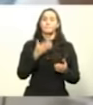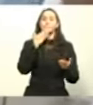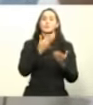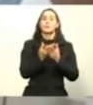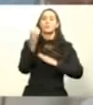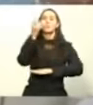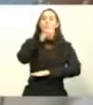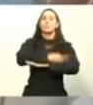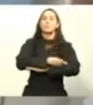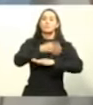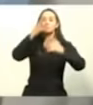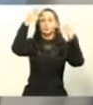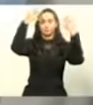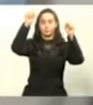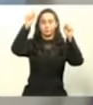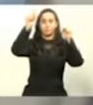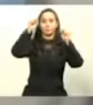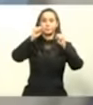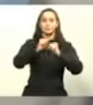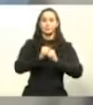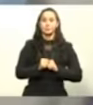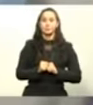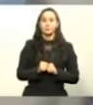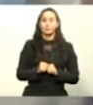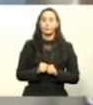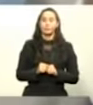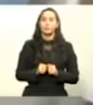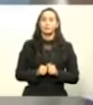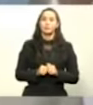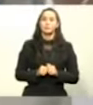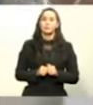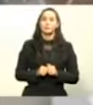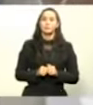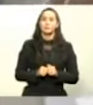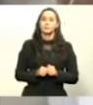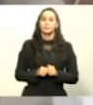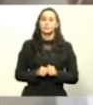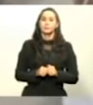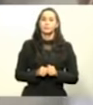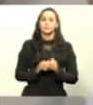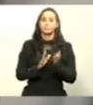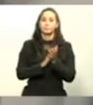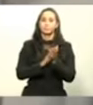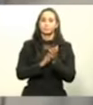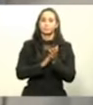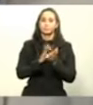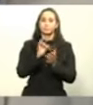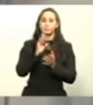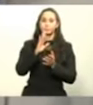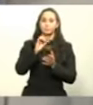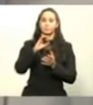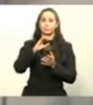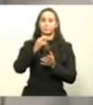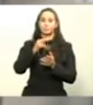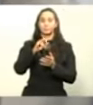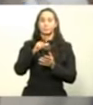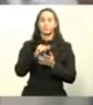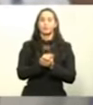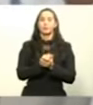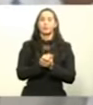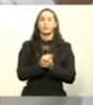Buenos días, señor presidente. Franklin Guerrero, DN Digital Multimedias. Muchas felicidades, Franklin. Muchas gracias, igual a usted y a su familia.